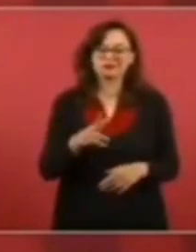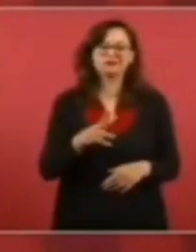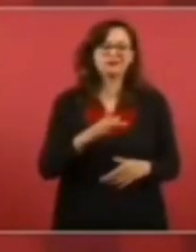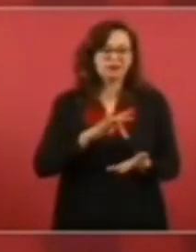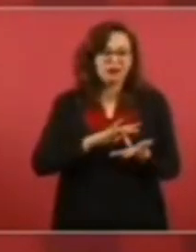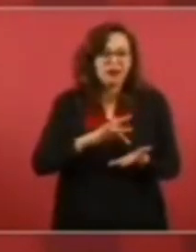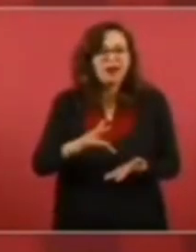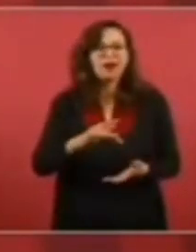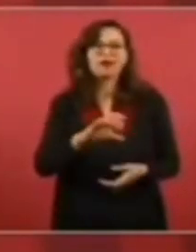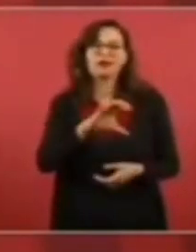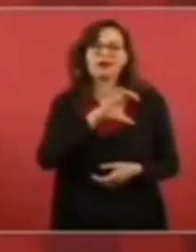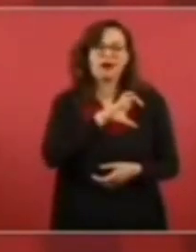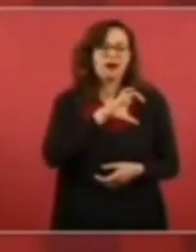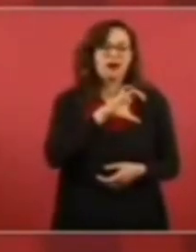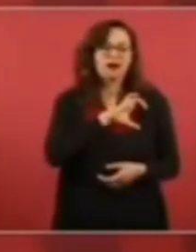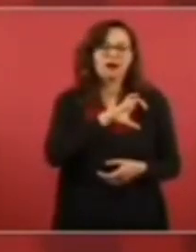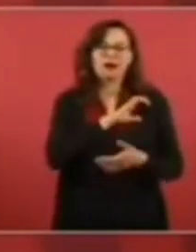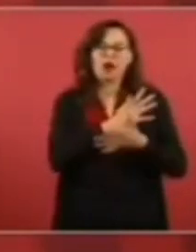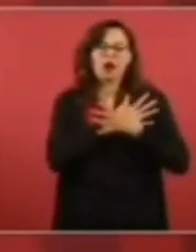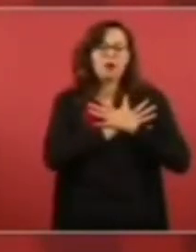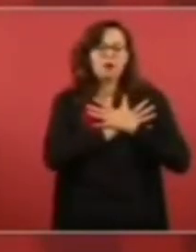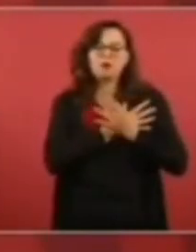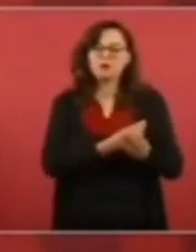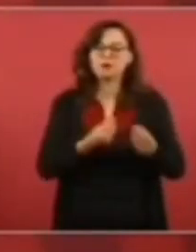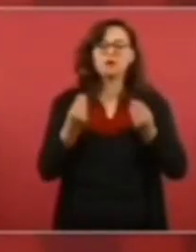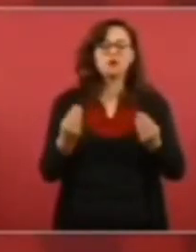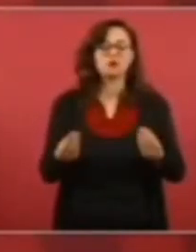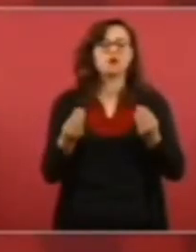amoroso.